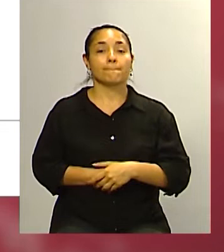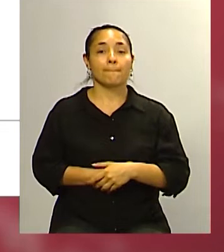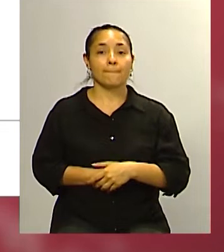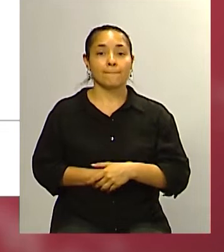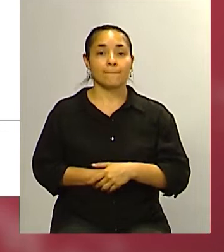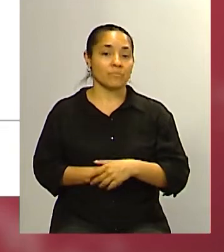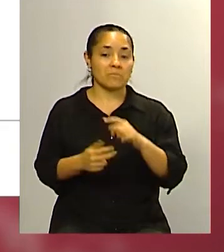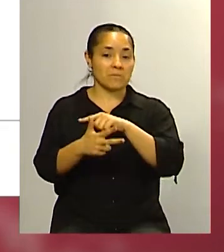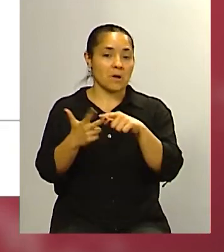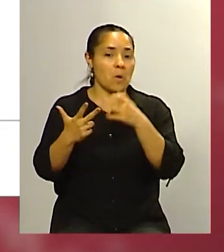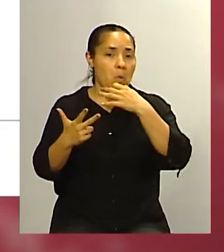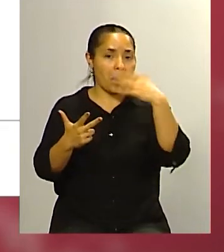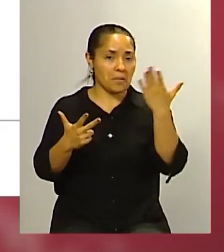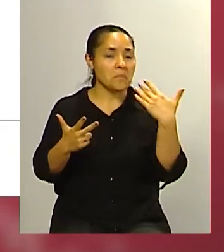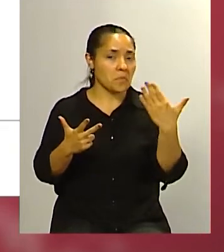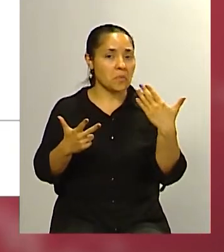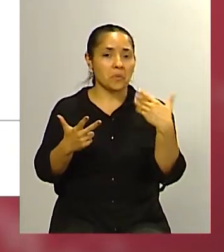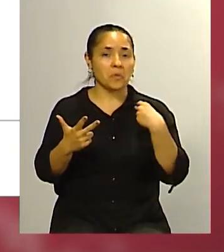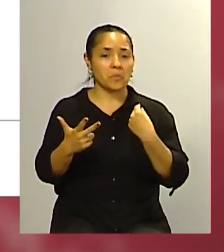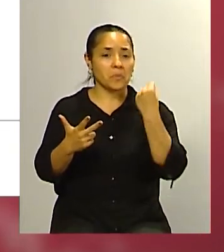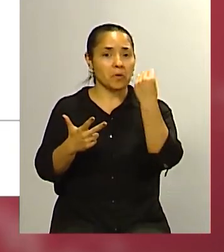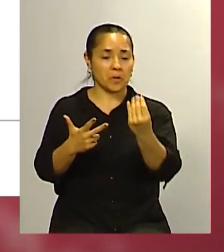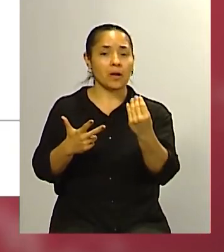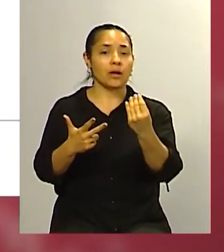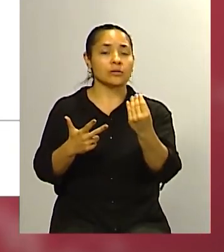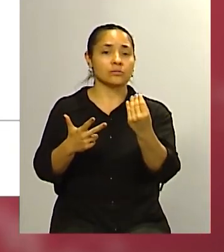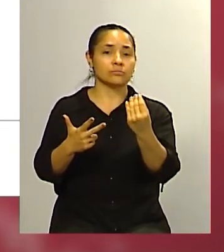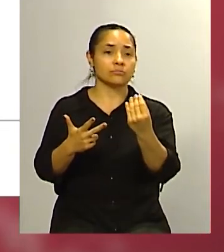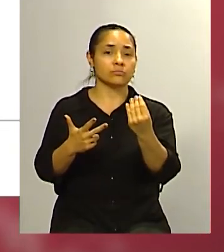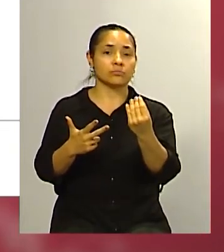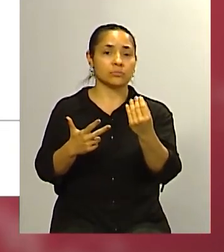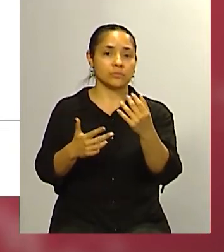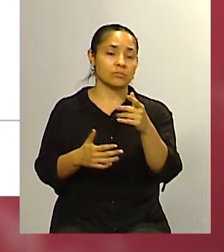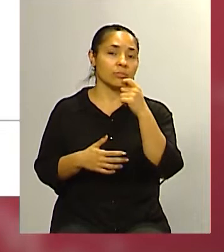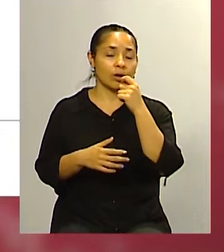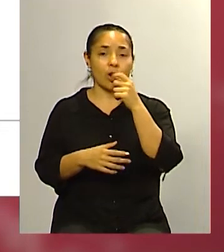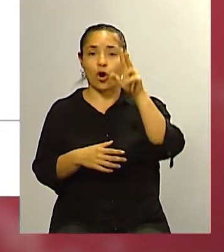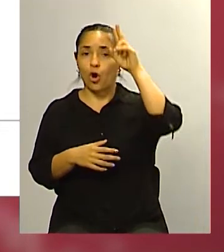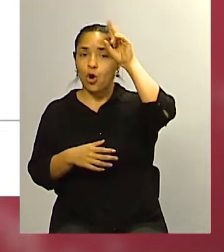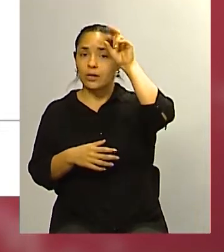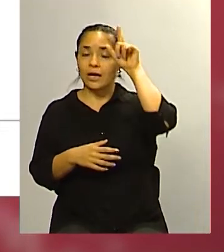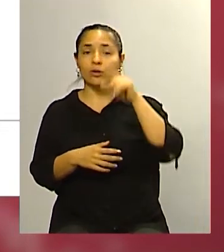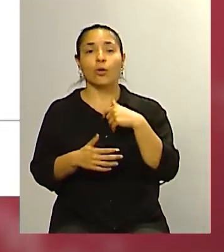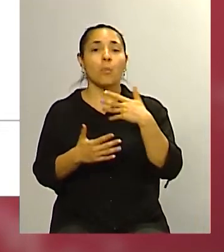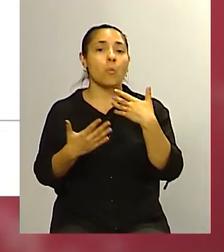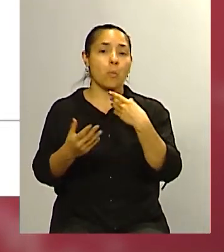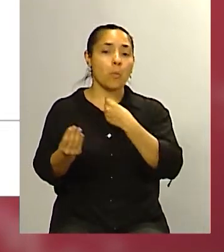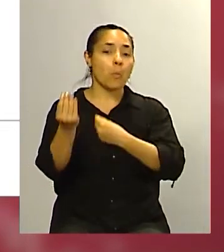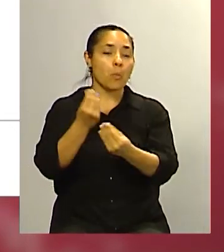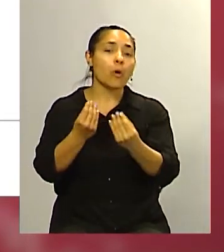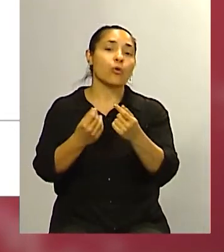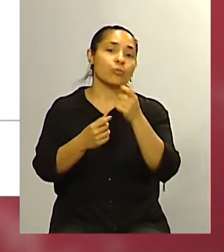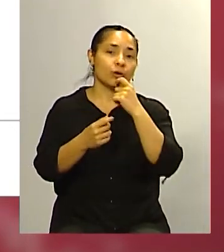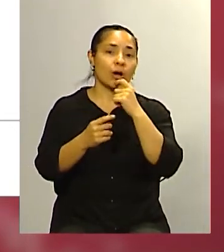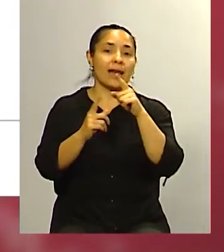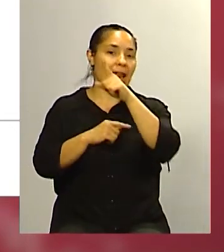cualquiera de ellos podría ser el el candidato si Alfredo Cornejo discutara por otro cargo